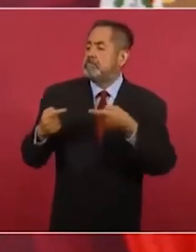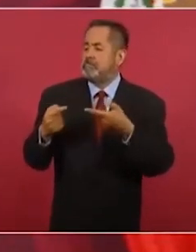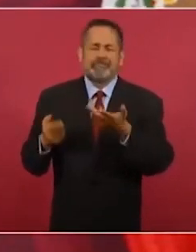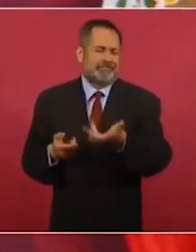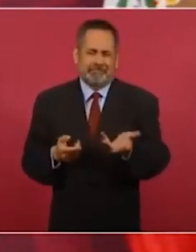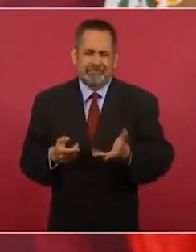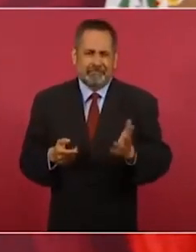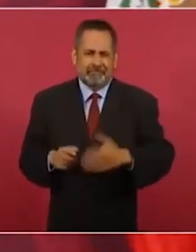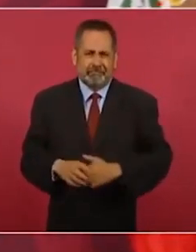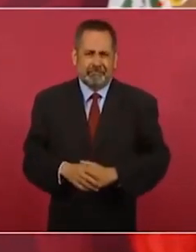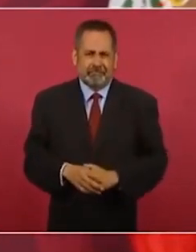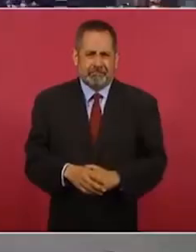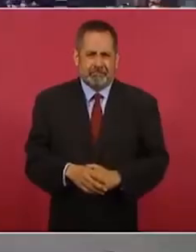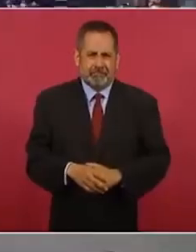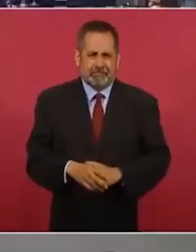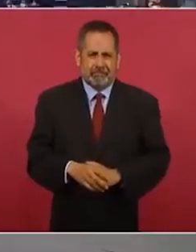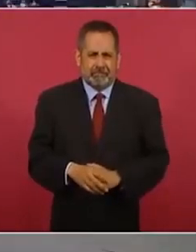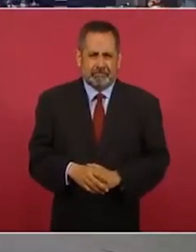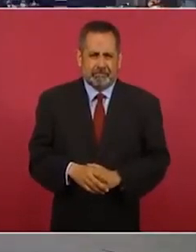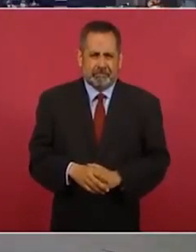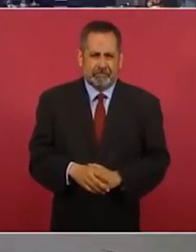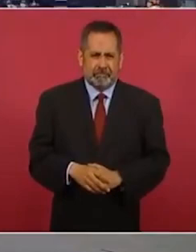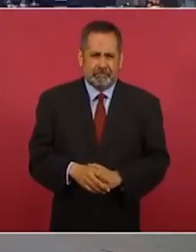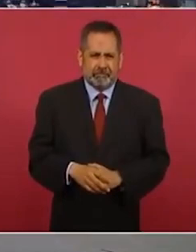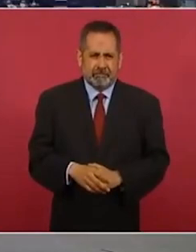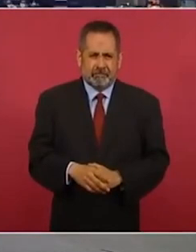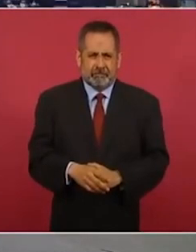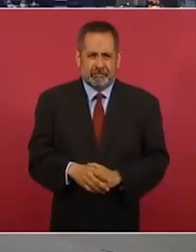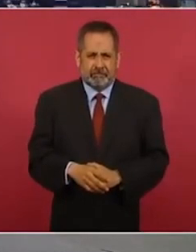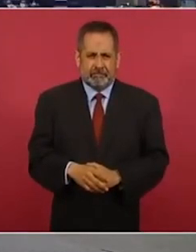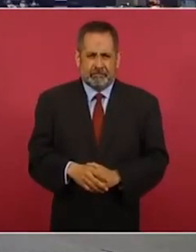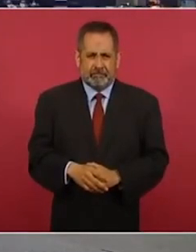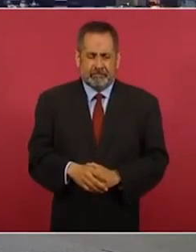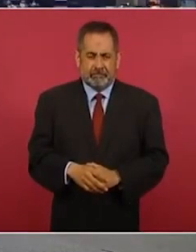¿Qué aprobamos en las actividades? Ahora contesto.